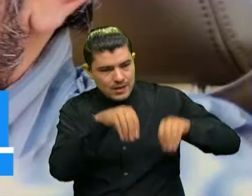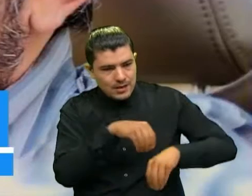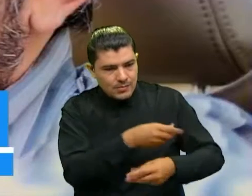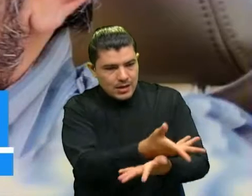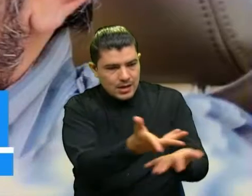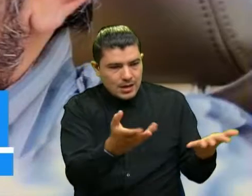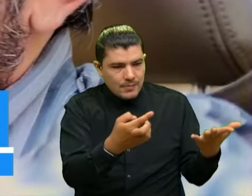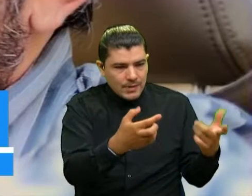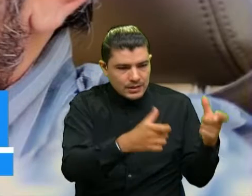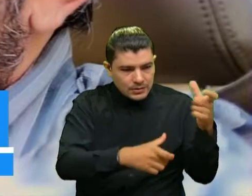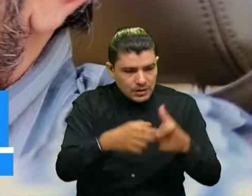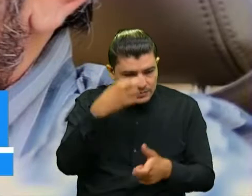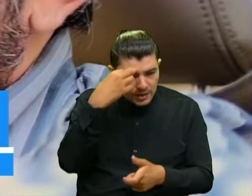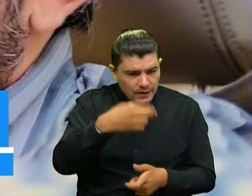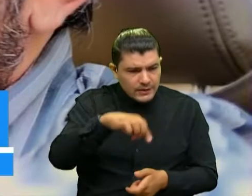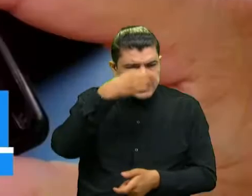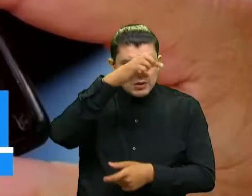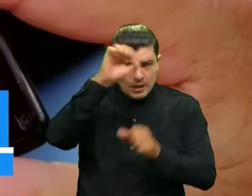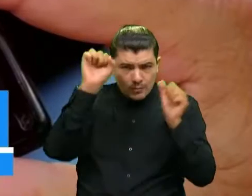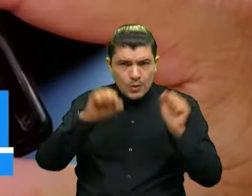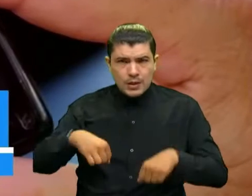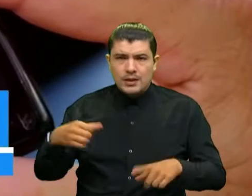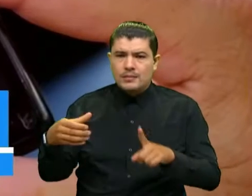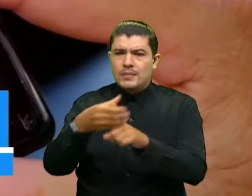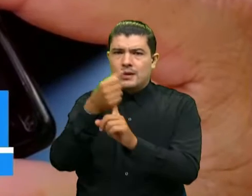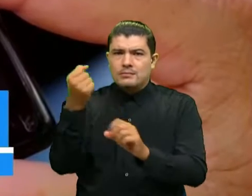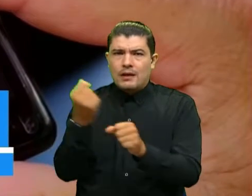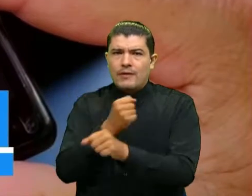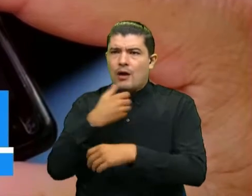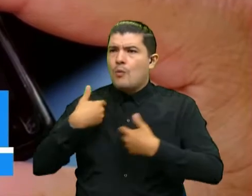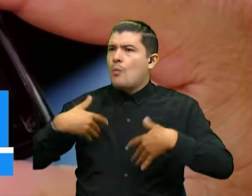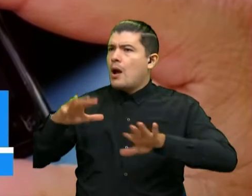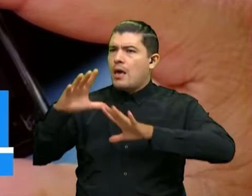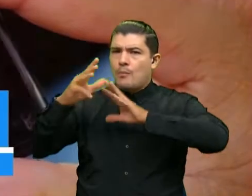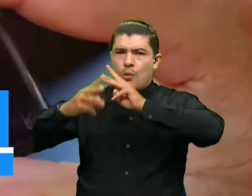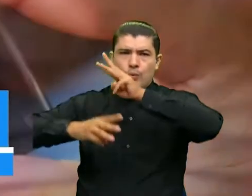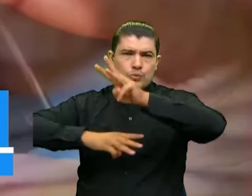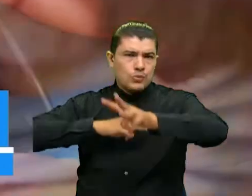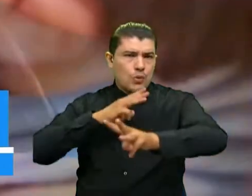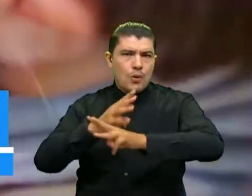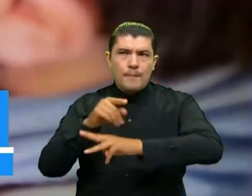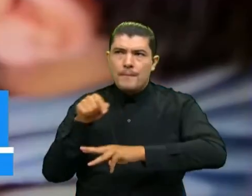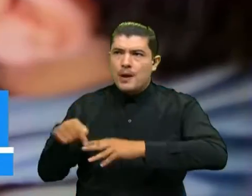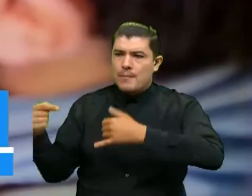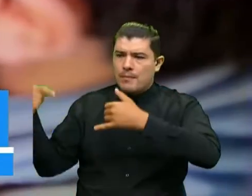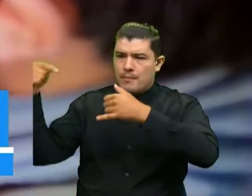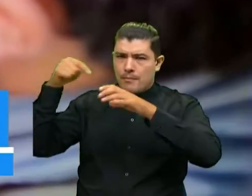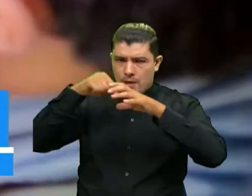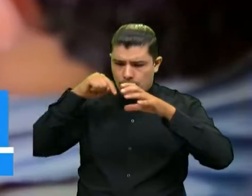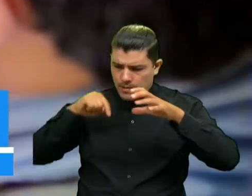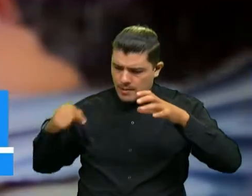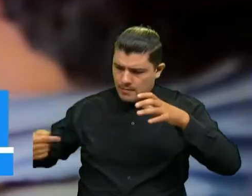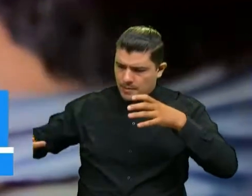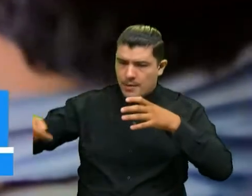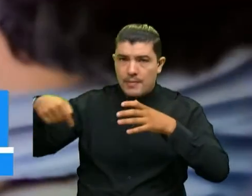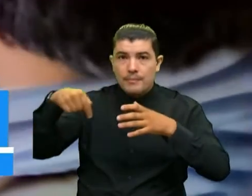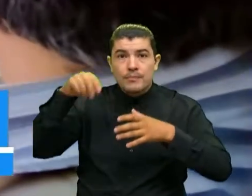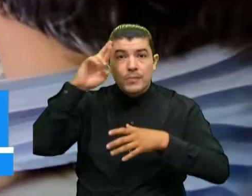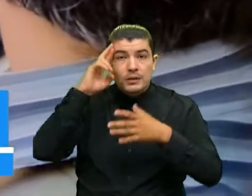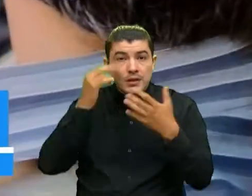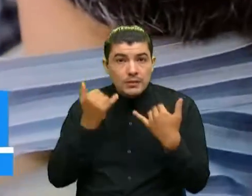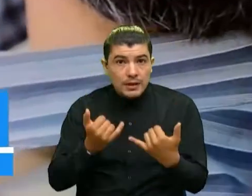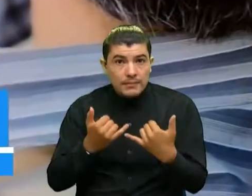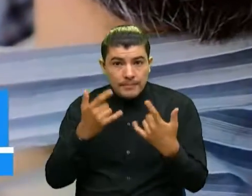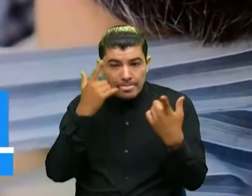y esta vinculación laboral de nuestros egresados con entornos internacionales nos fortalece nuevamente a una de las